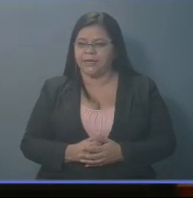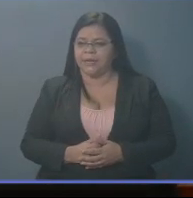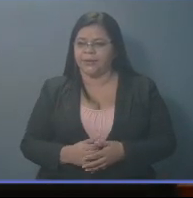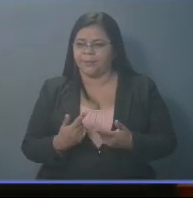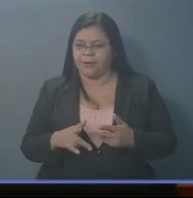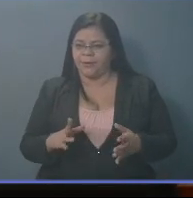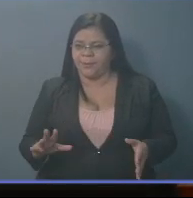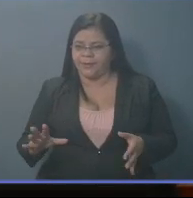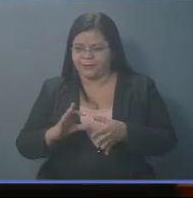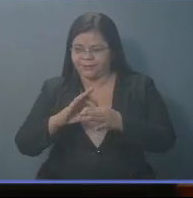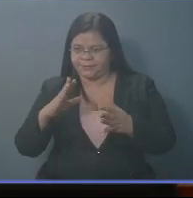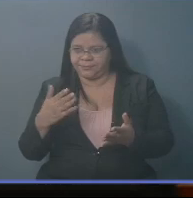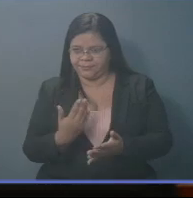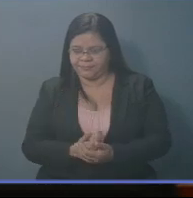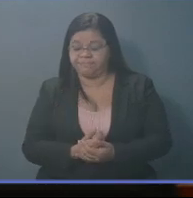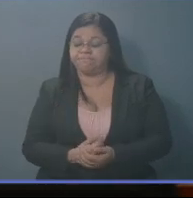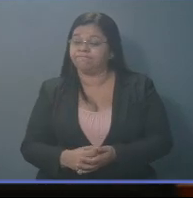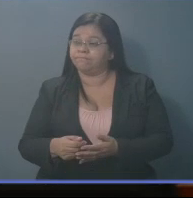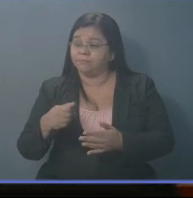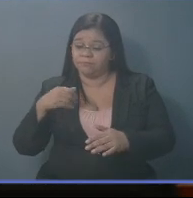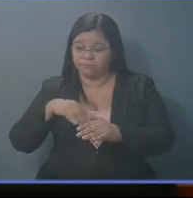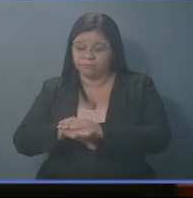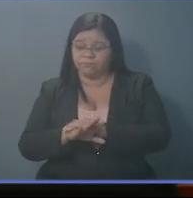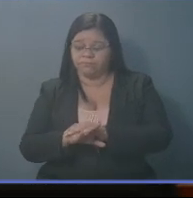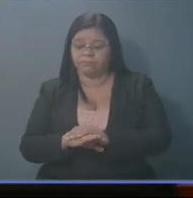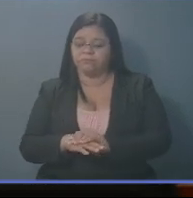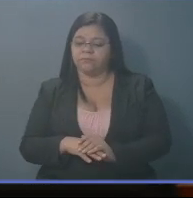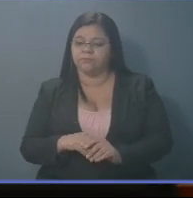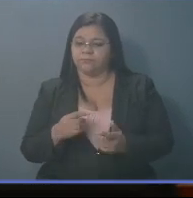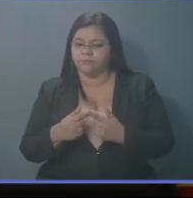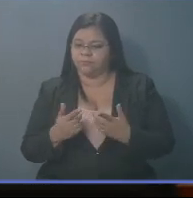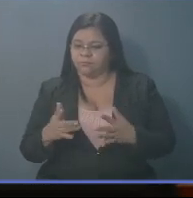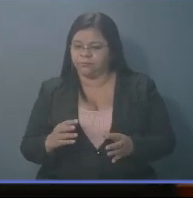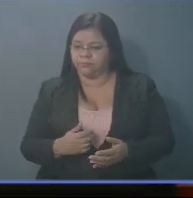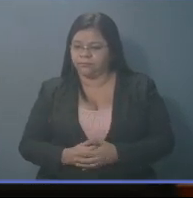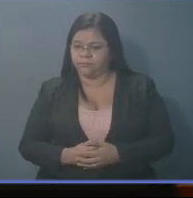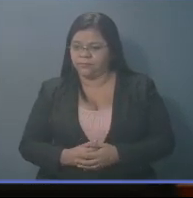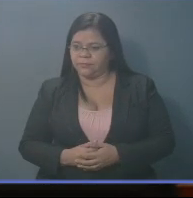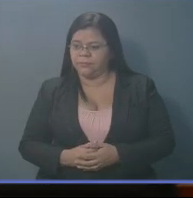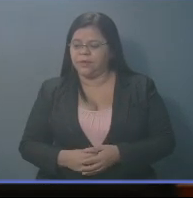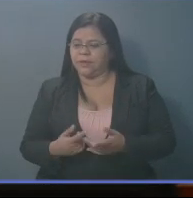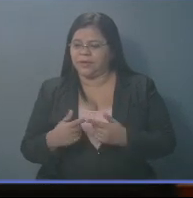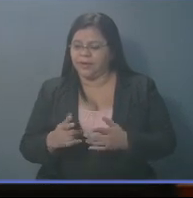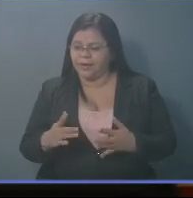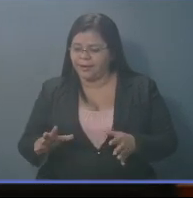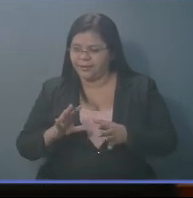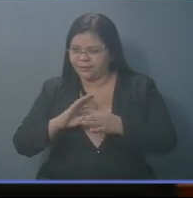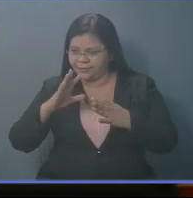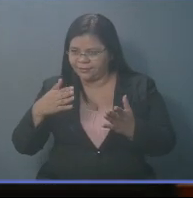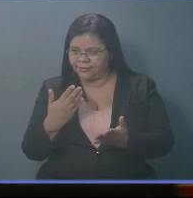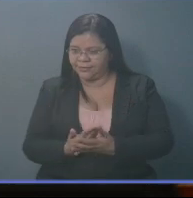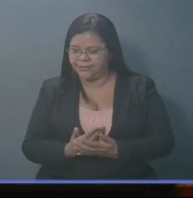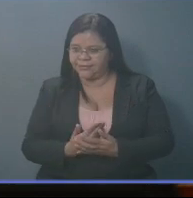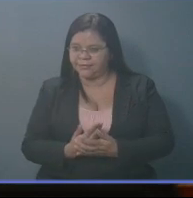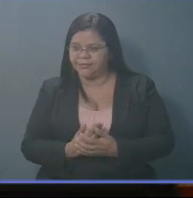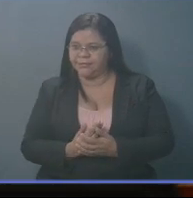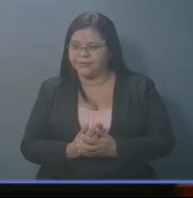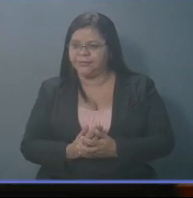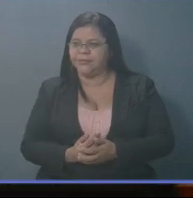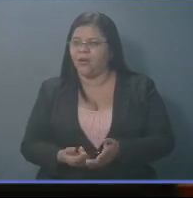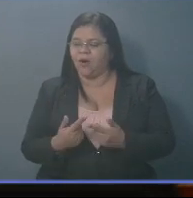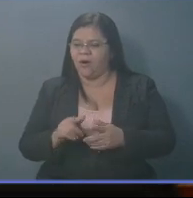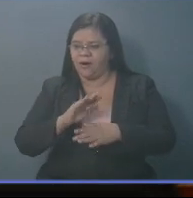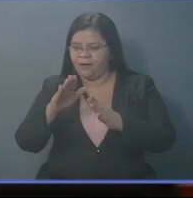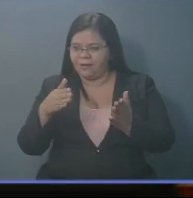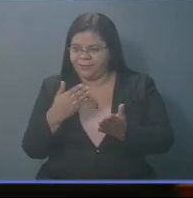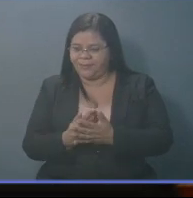funciones. Y si eso es así, eso implica que ha habido delito. Pero entonces la función de